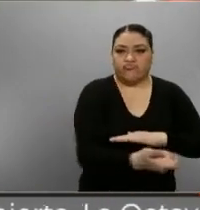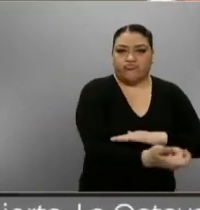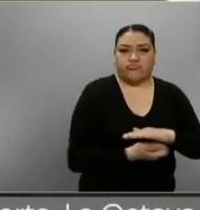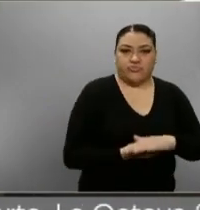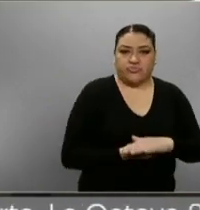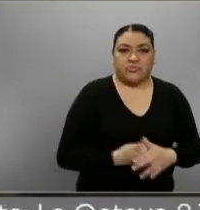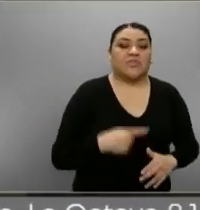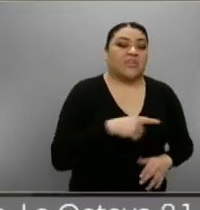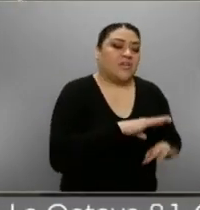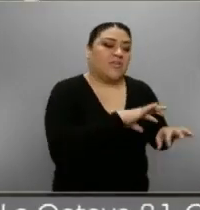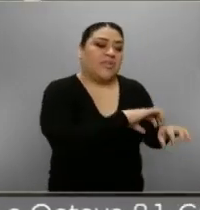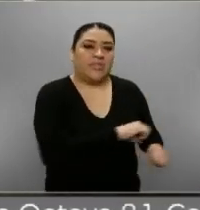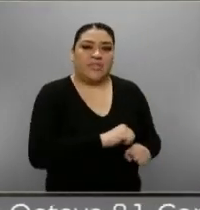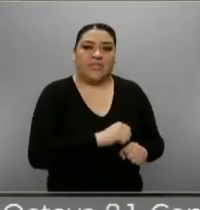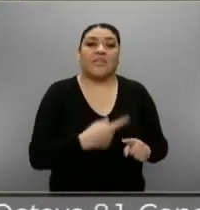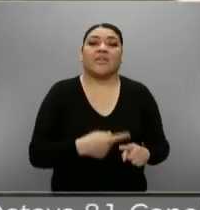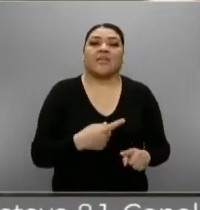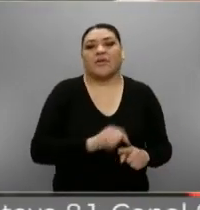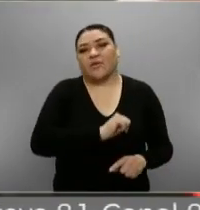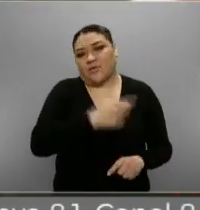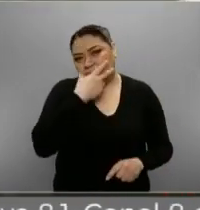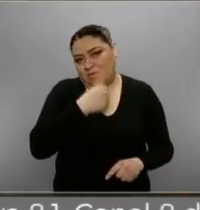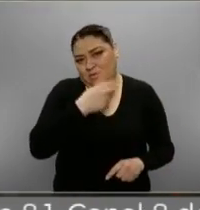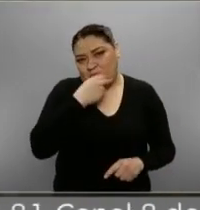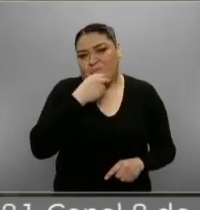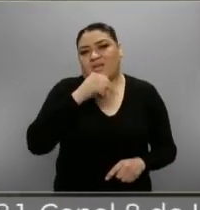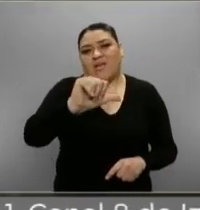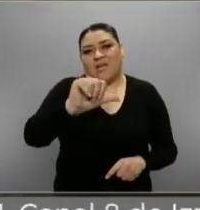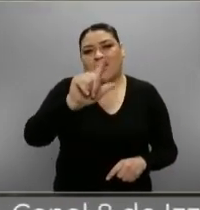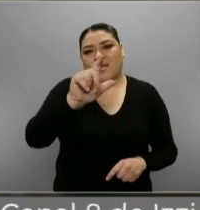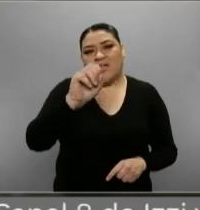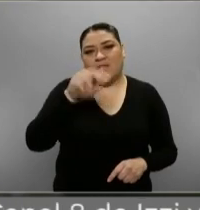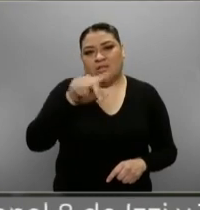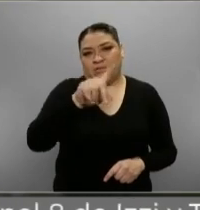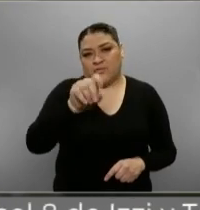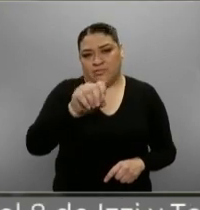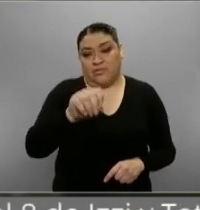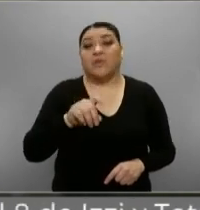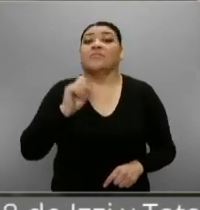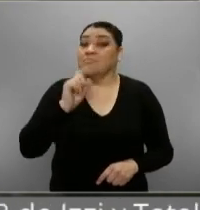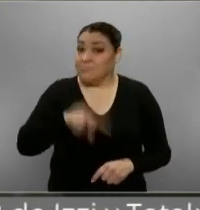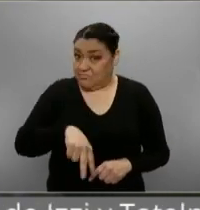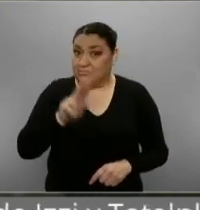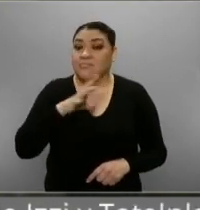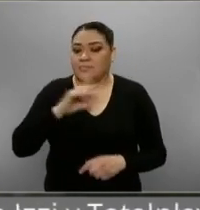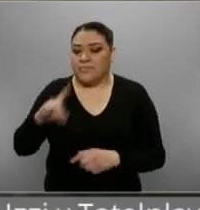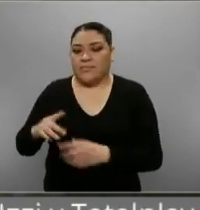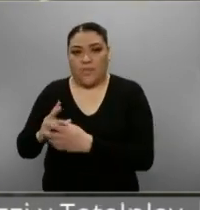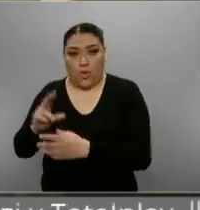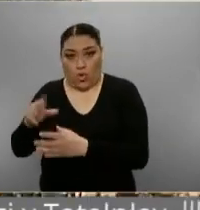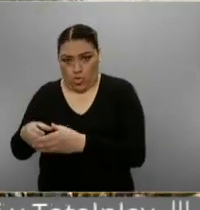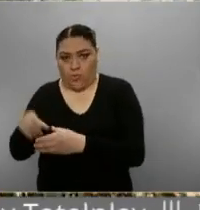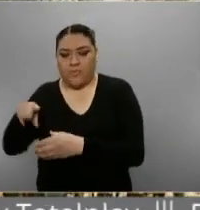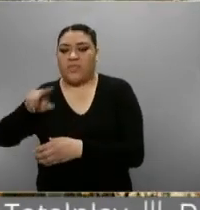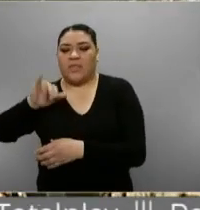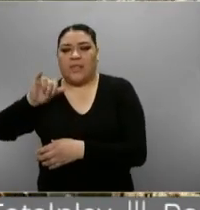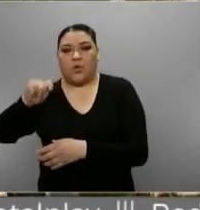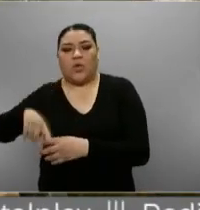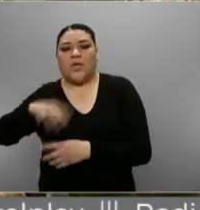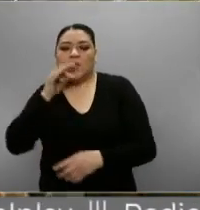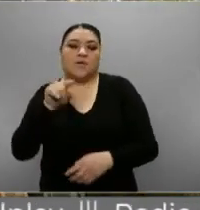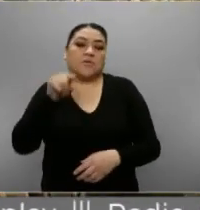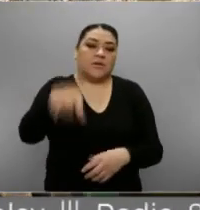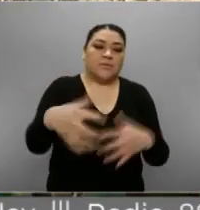también a Alonso Ancina. Así es. Bueno, Santiago Nieto también informa que se detectó que Altos